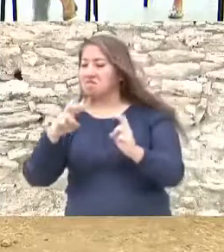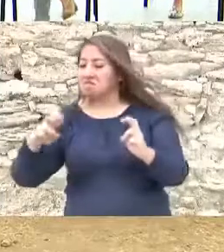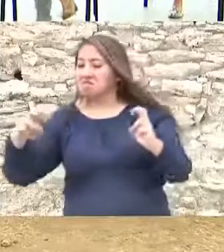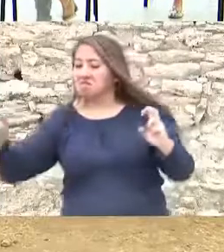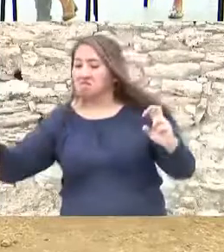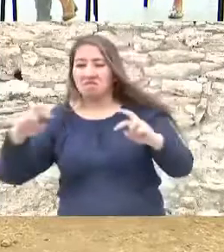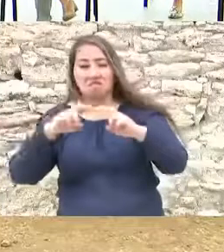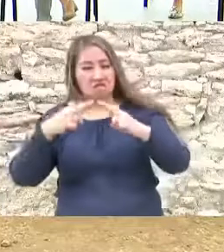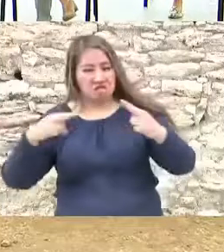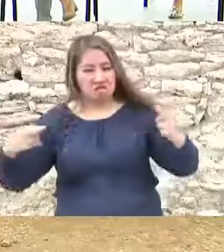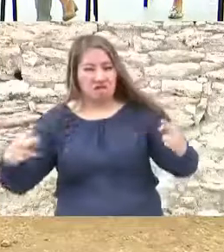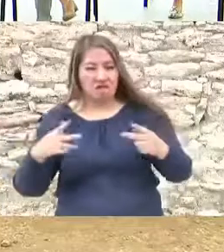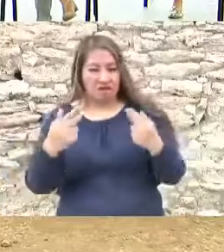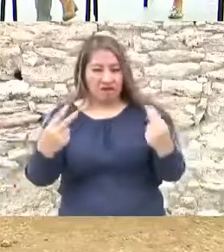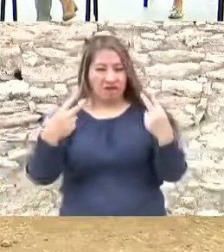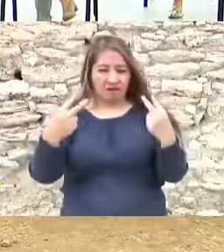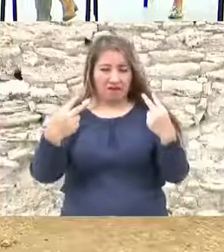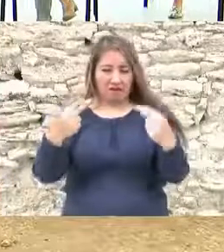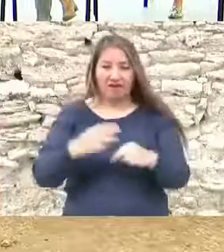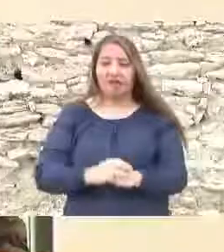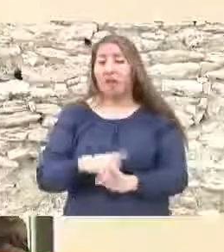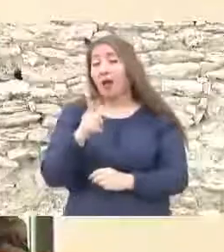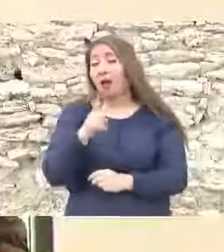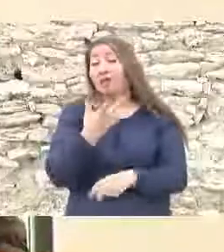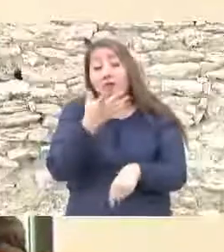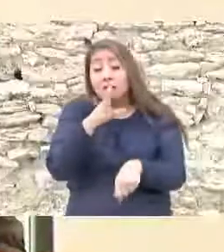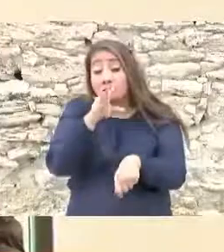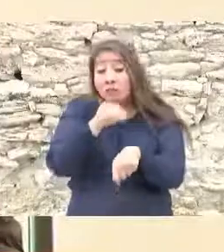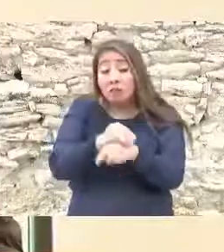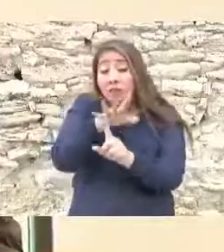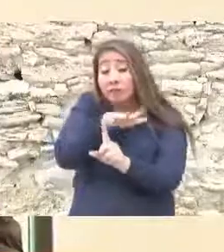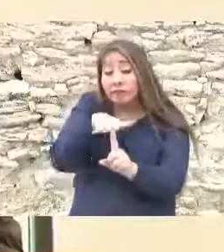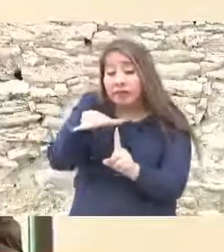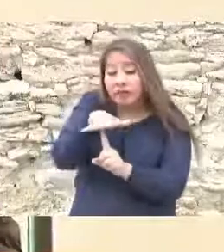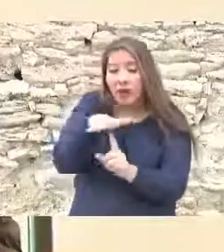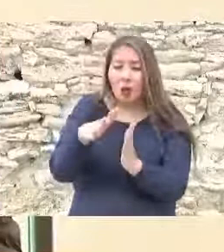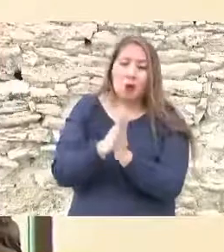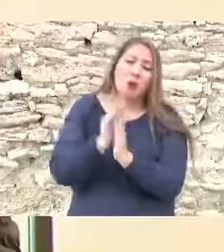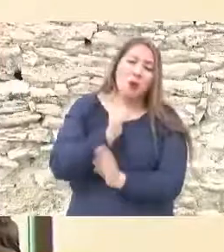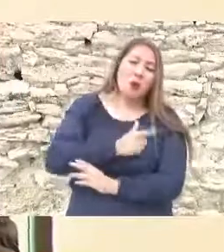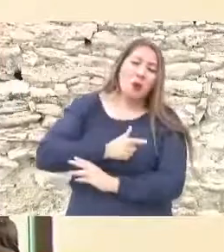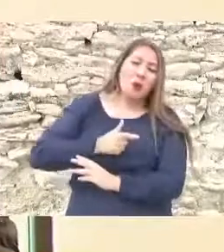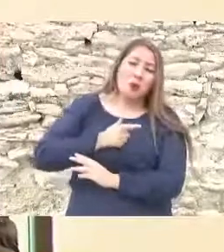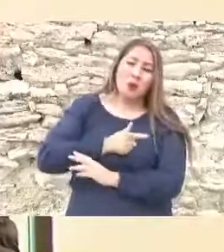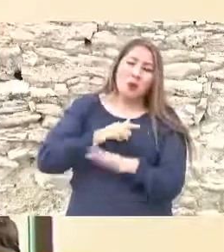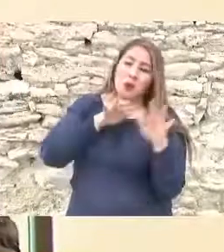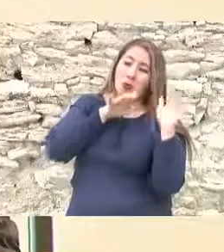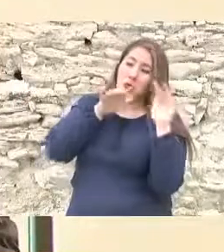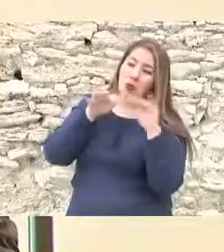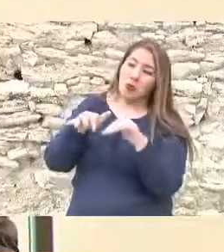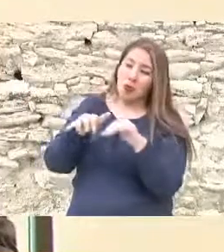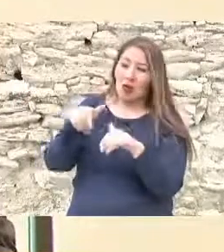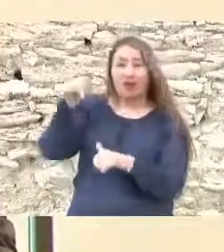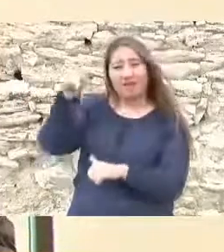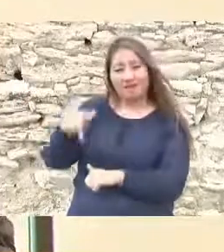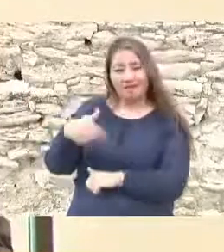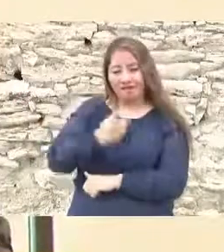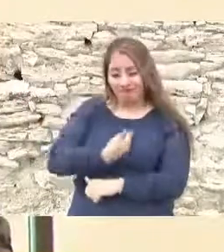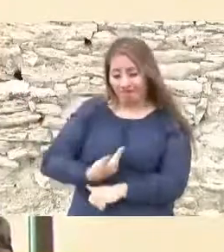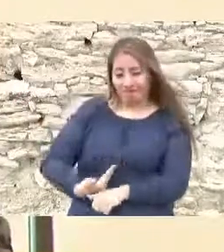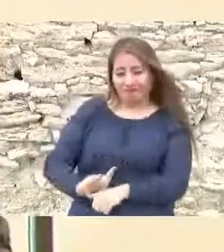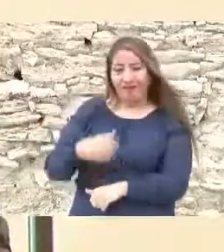a través de los medios. Hoy decirles que por parte del sector ambiental estamos muy gustosos de que tengamos a nuestro presidente